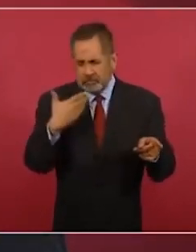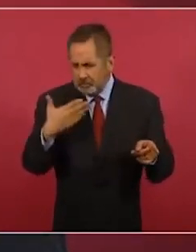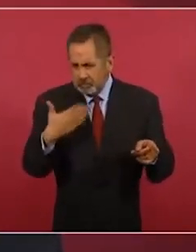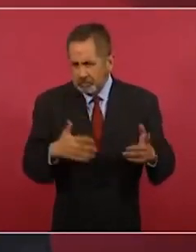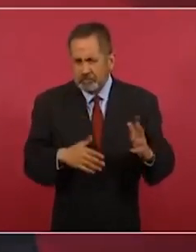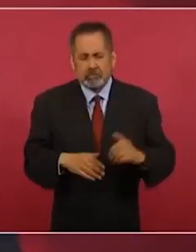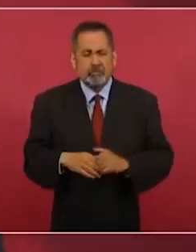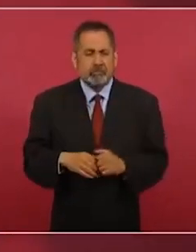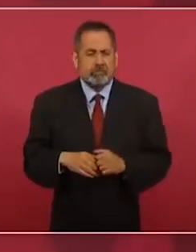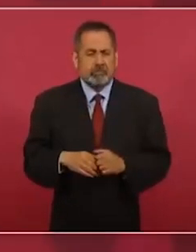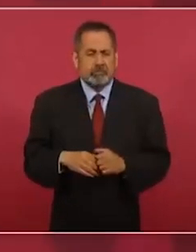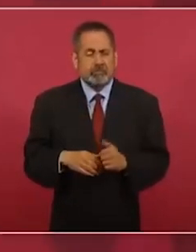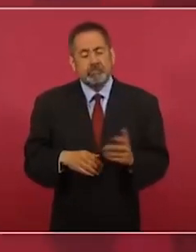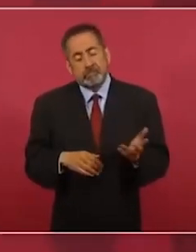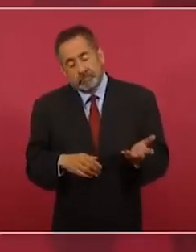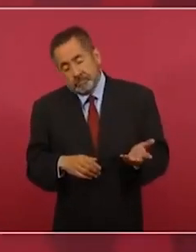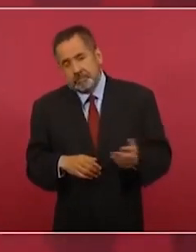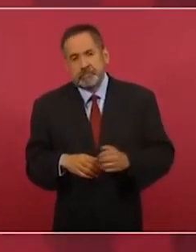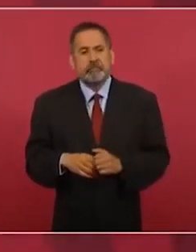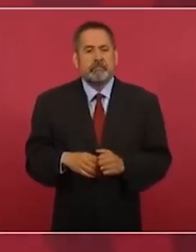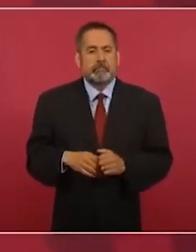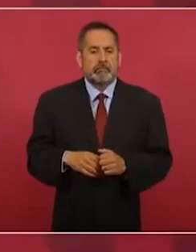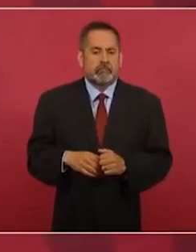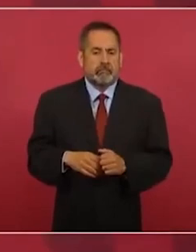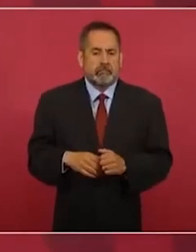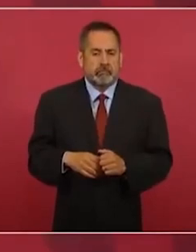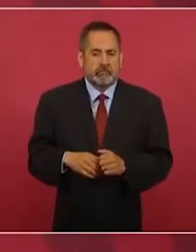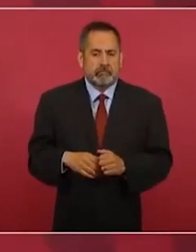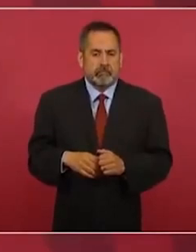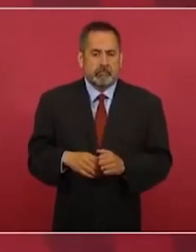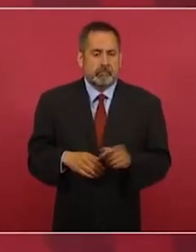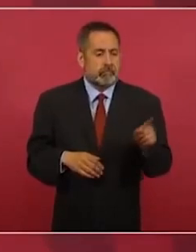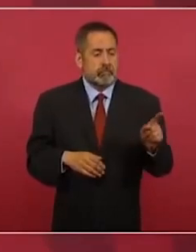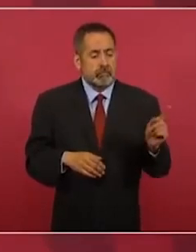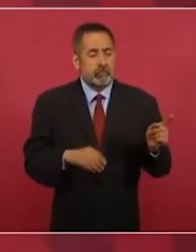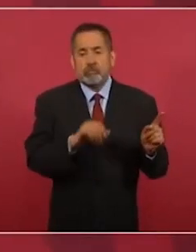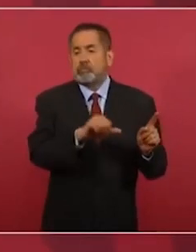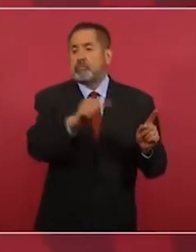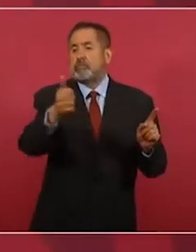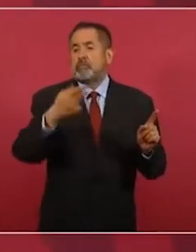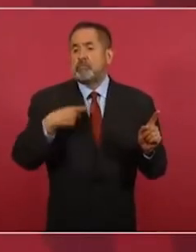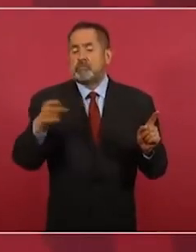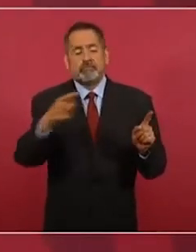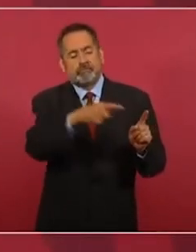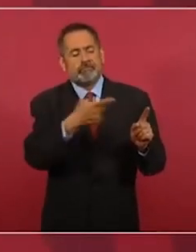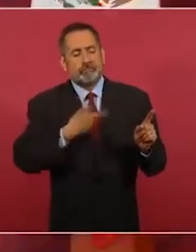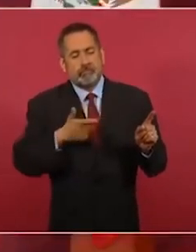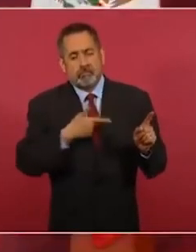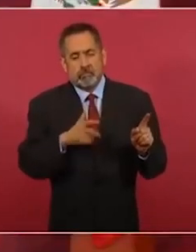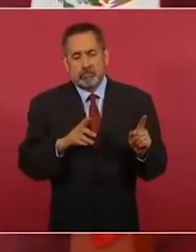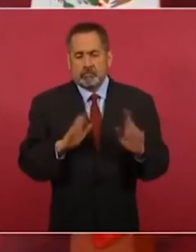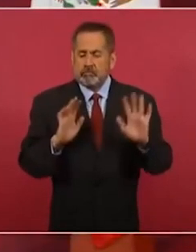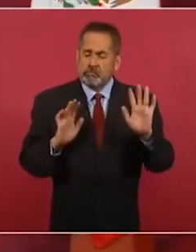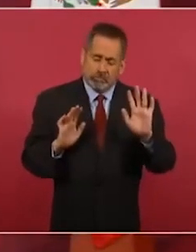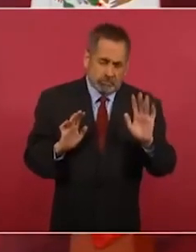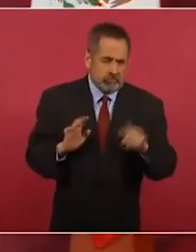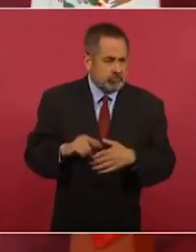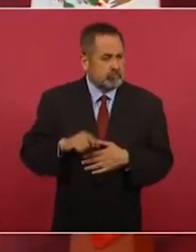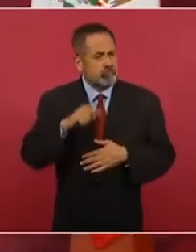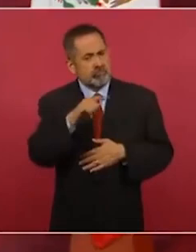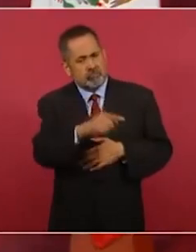Seguramente no le va a gustar a otros, que yo diga que